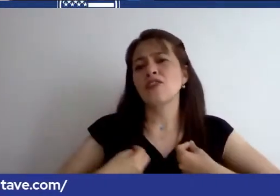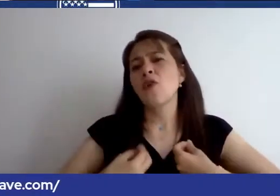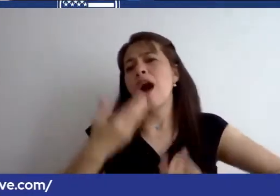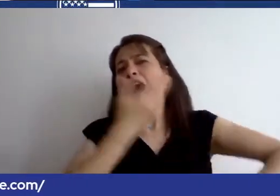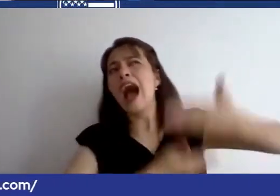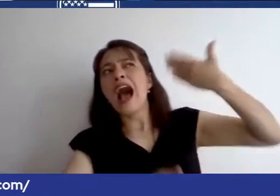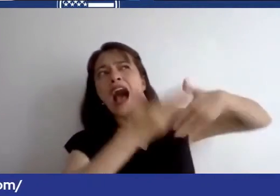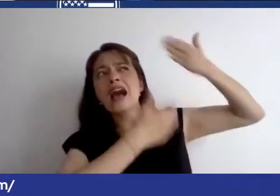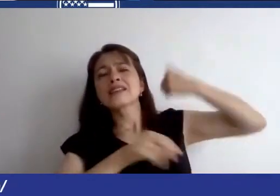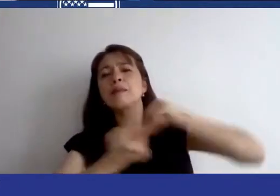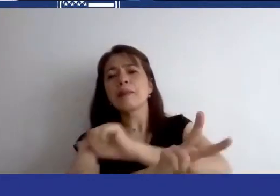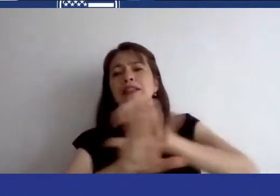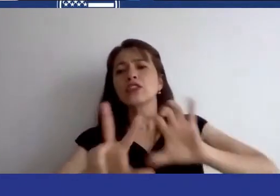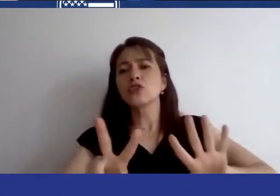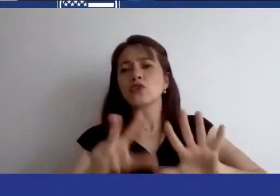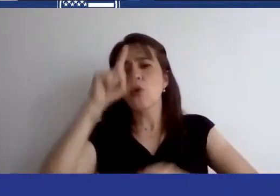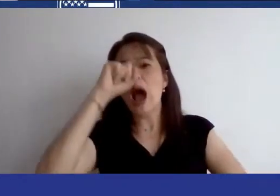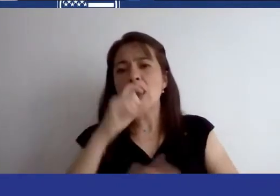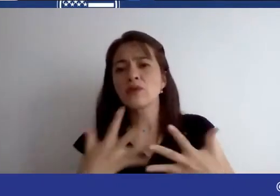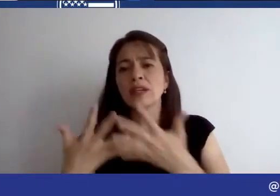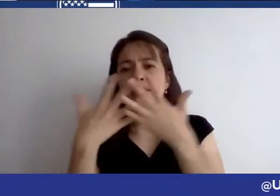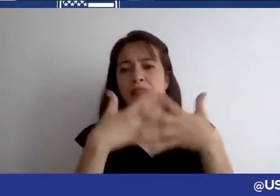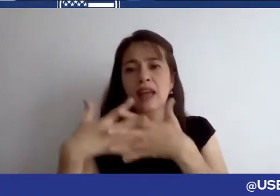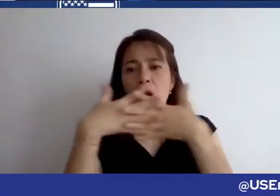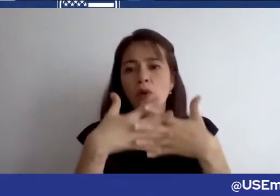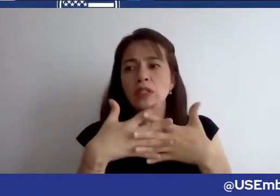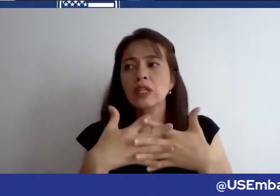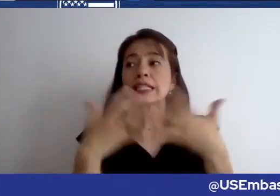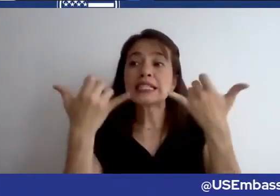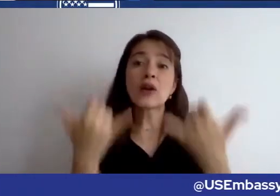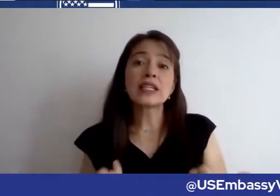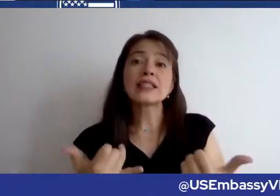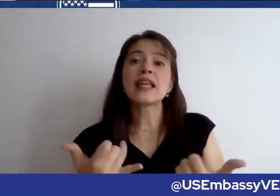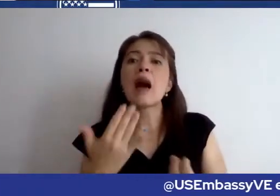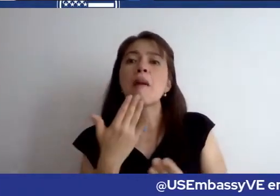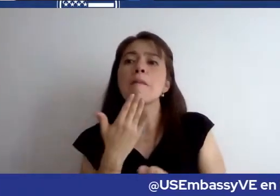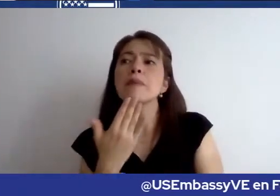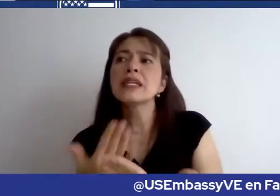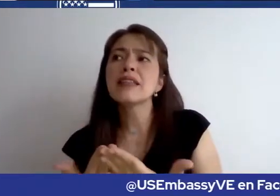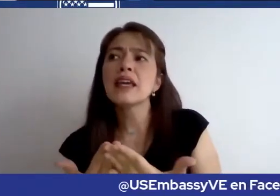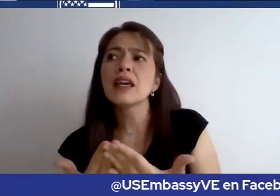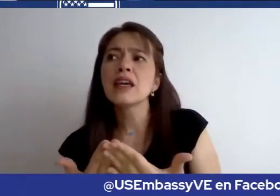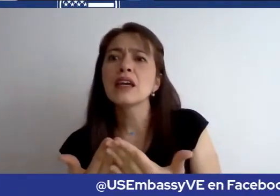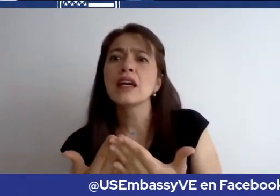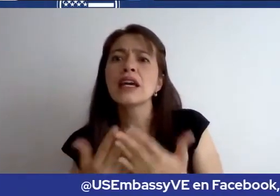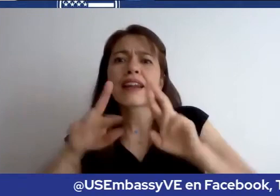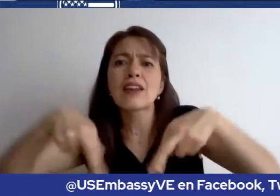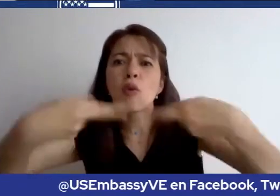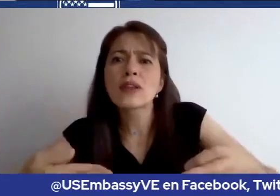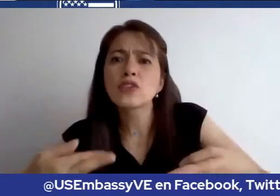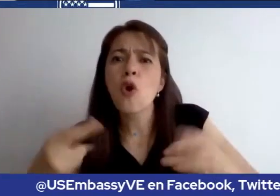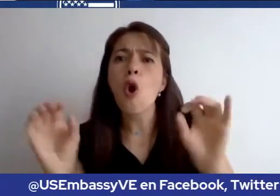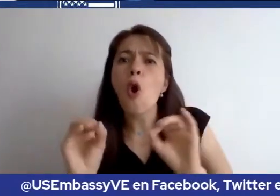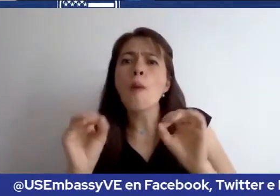años si aplica ahora es como renovación o como primera vez para a